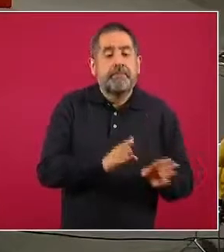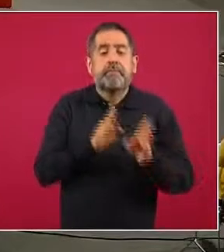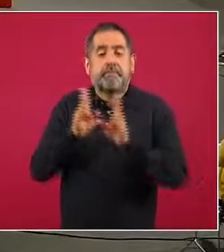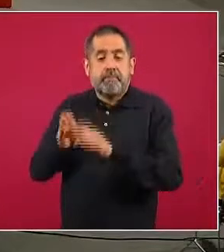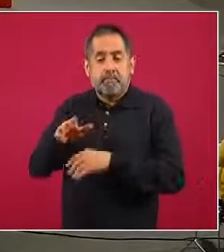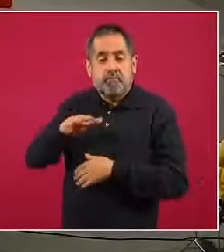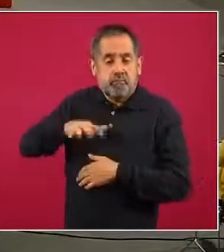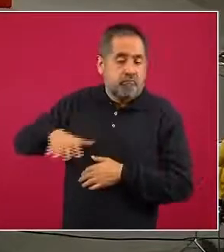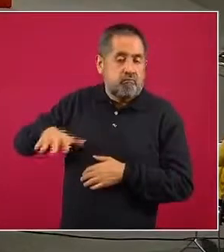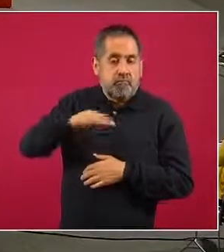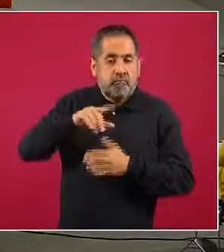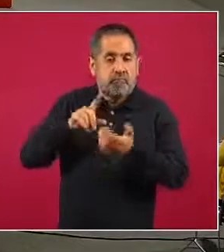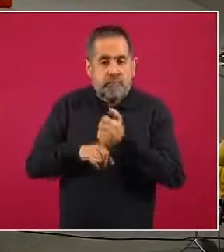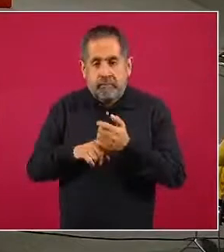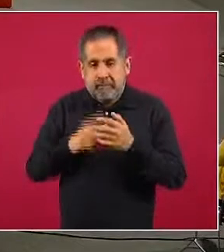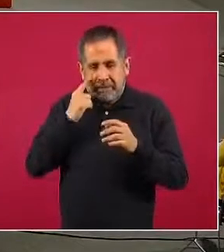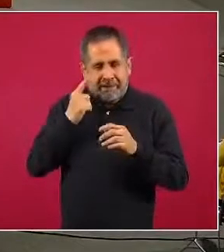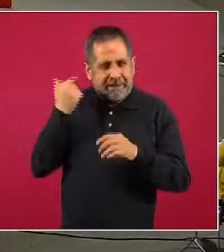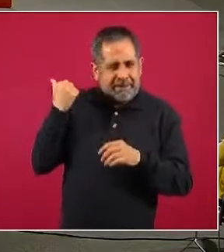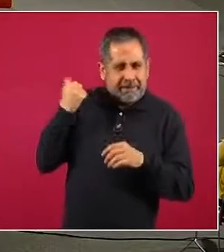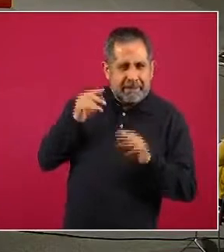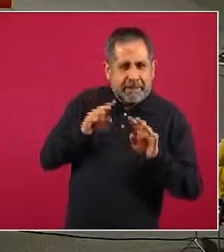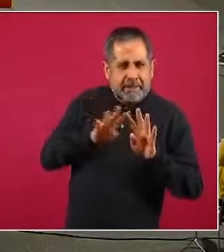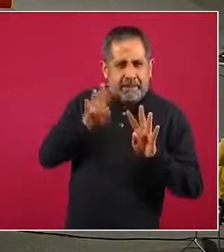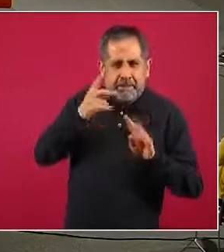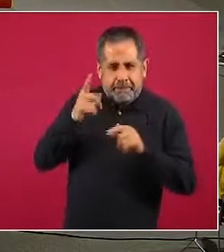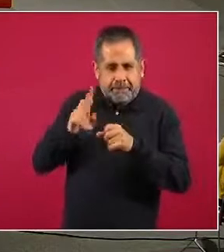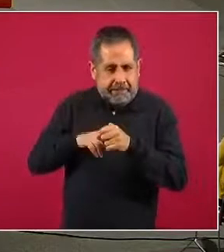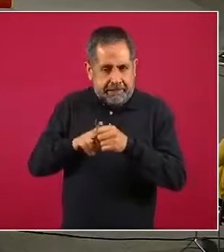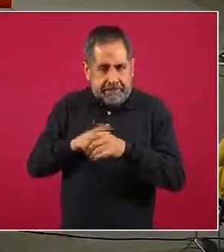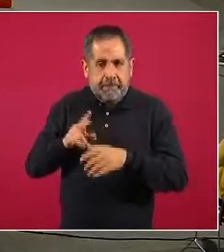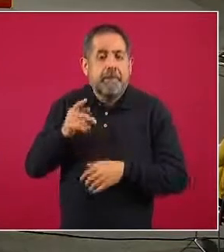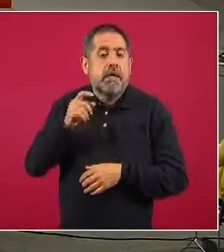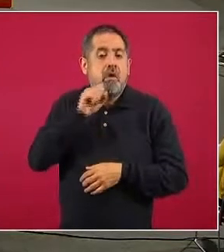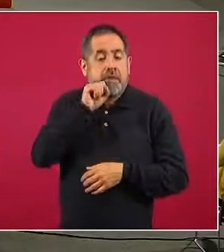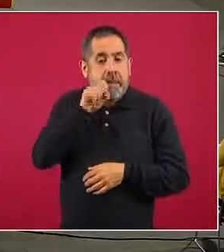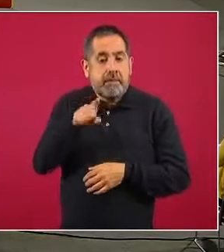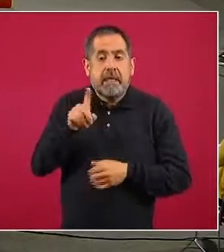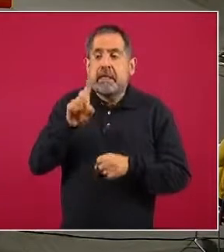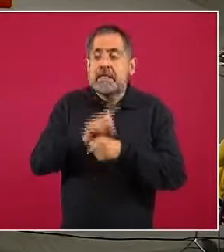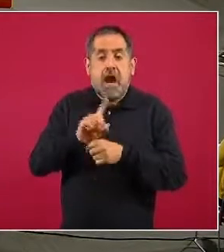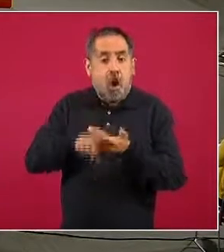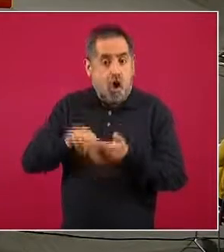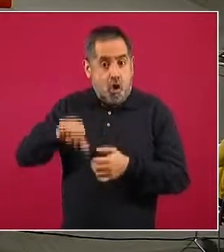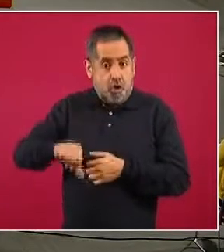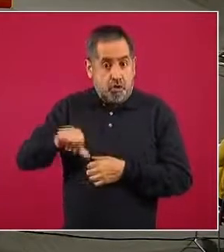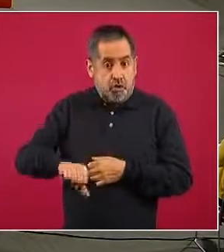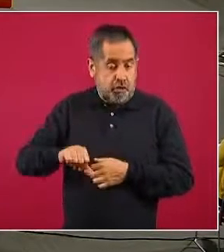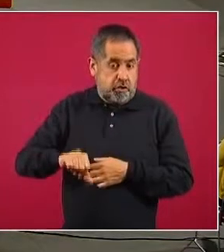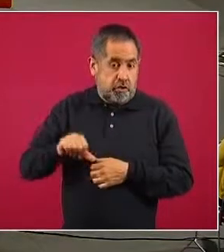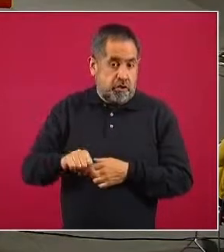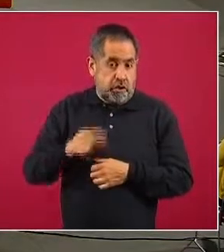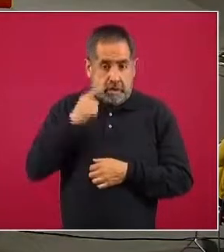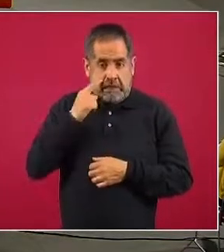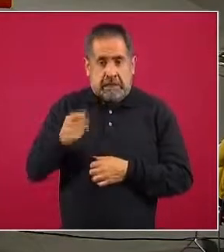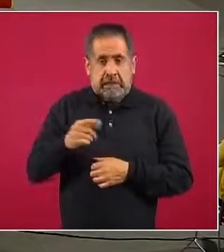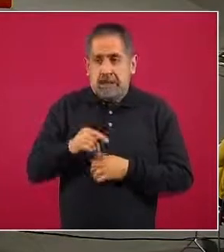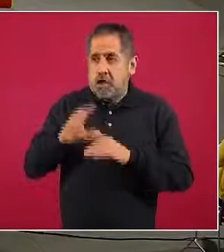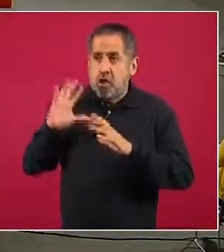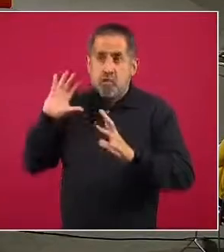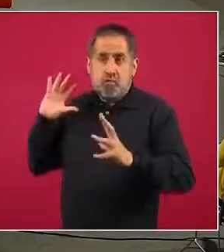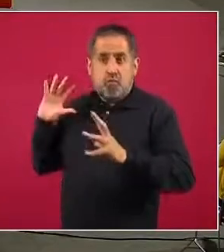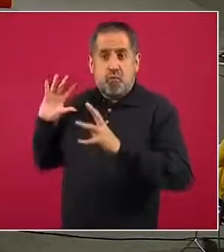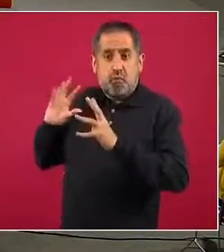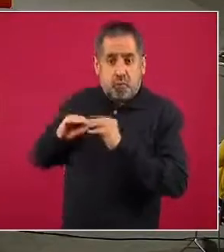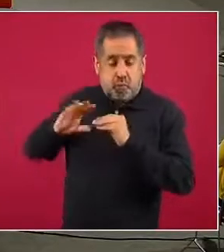distribuidas en las barras de color verde, pero así también para el día de hoy y hablando de manera acumulada,